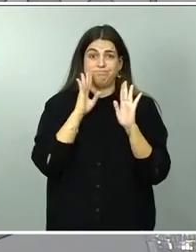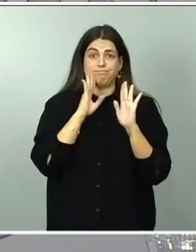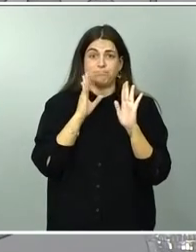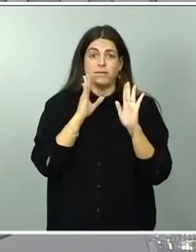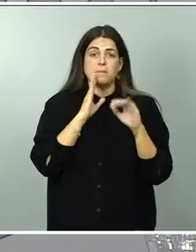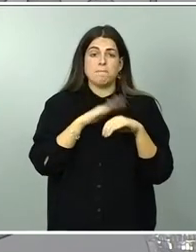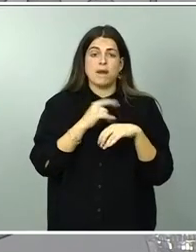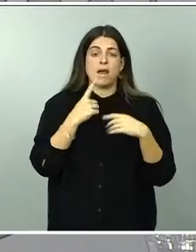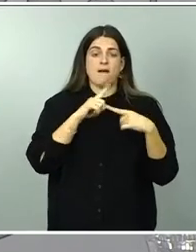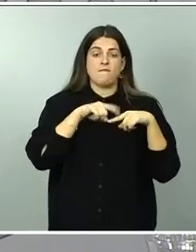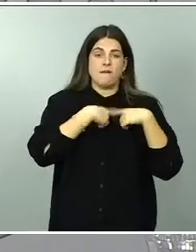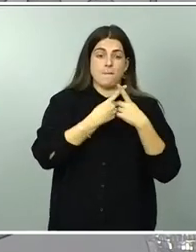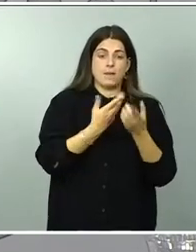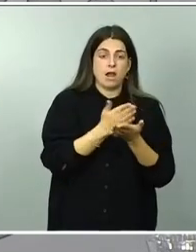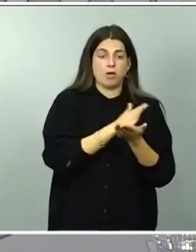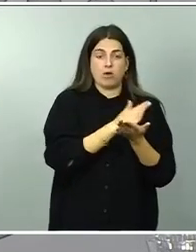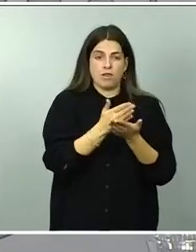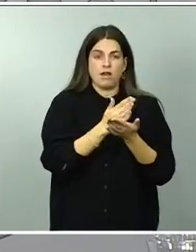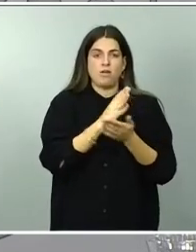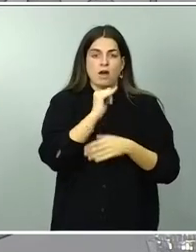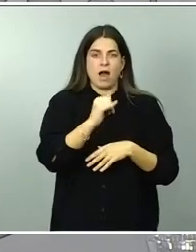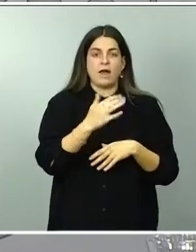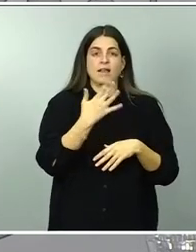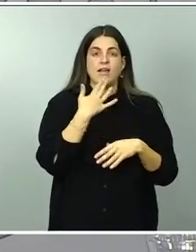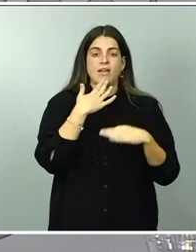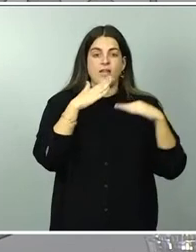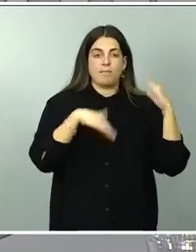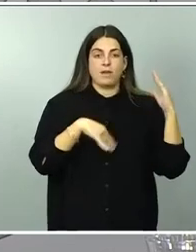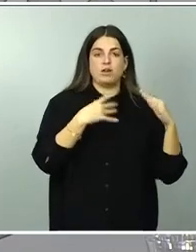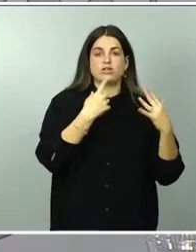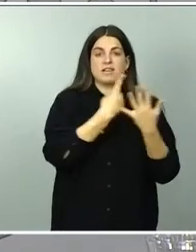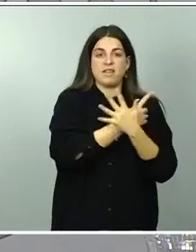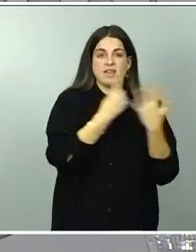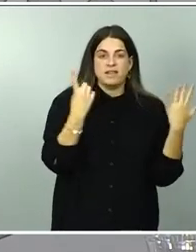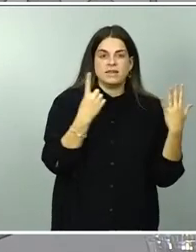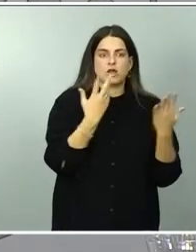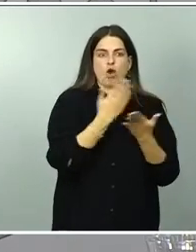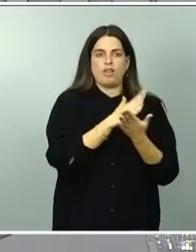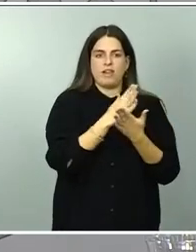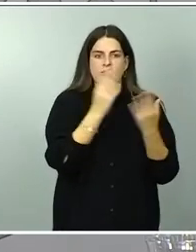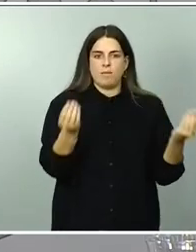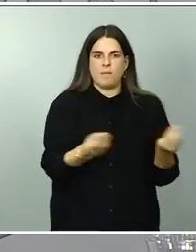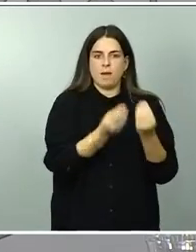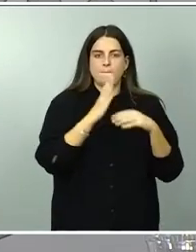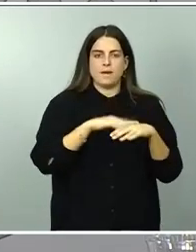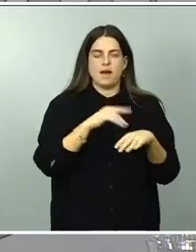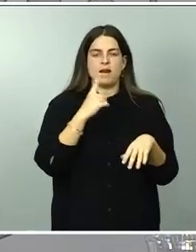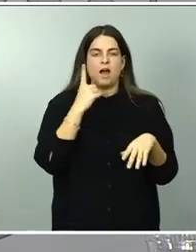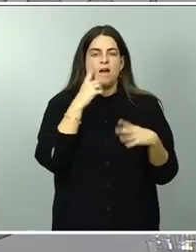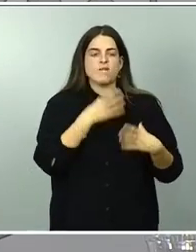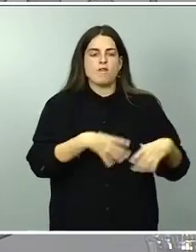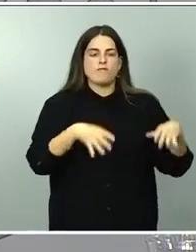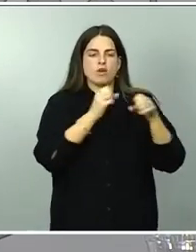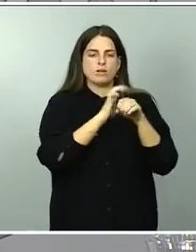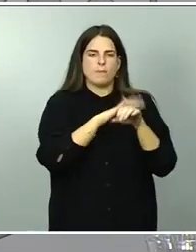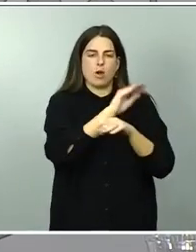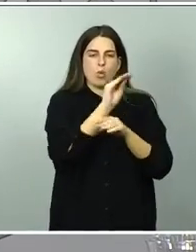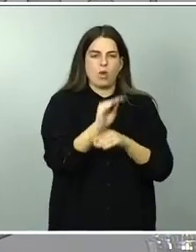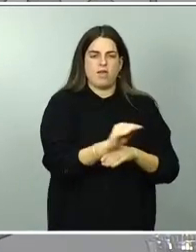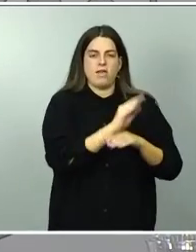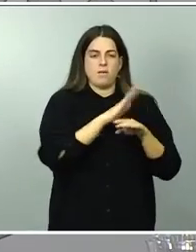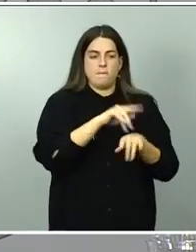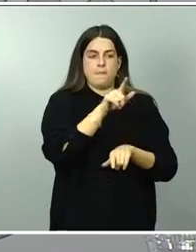familias con hijos e hijas menores de 16 años, creando bolsas de cuidados profesionales para los mismos.